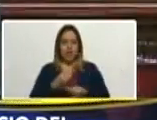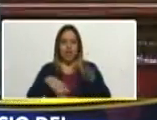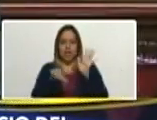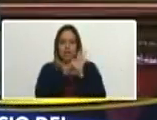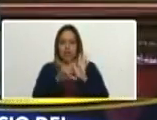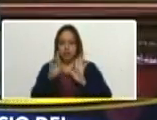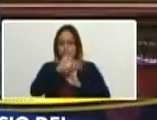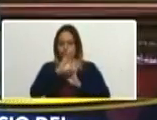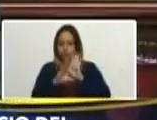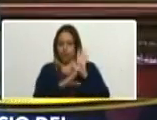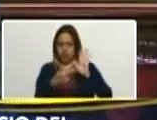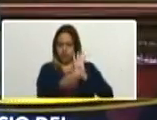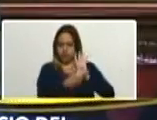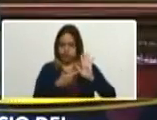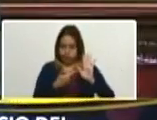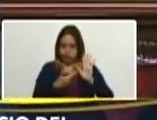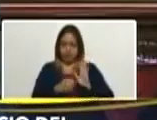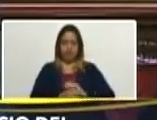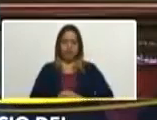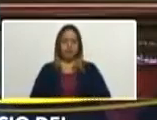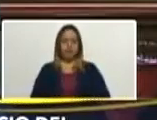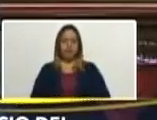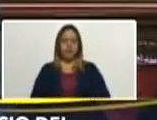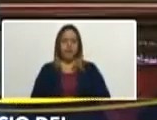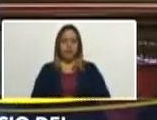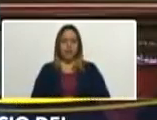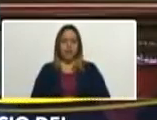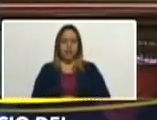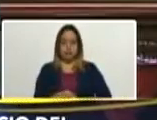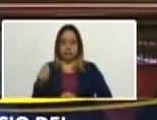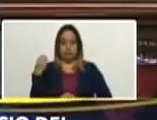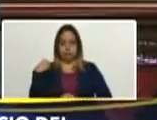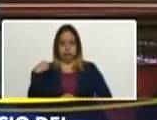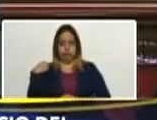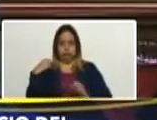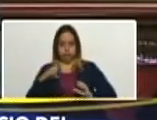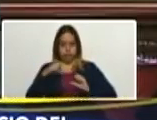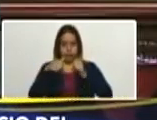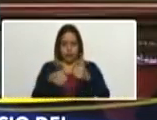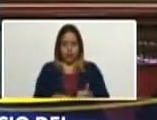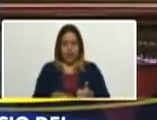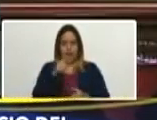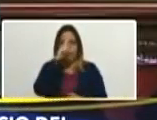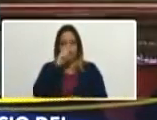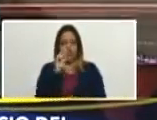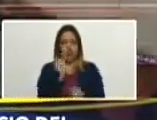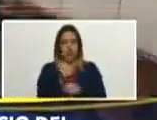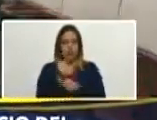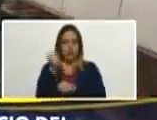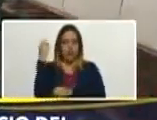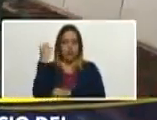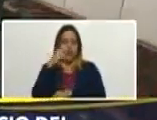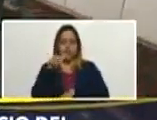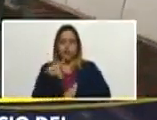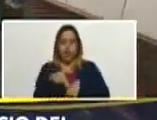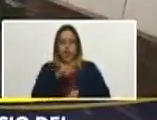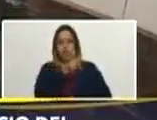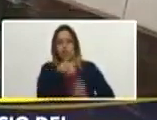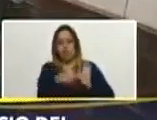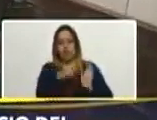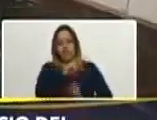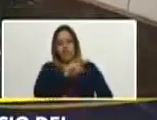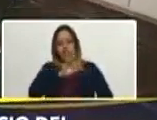constitucional de notificación del inicio del periodo legislativo 2023-2024